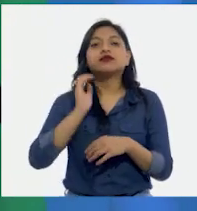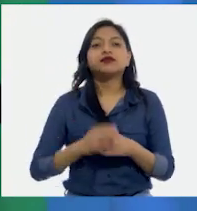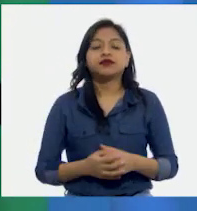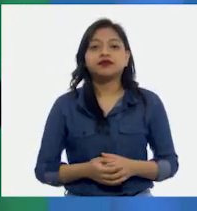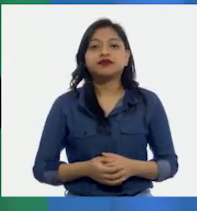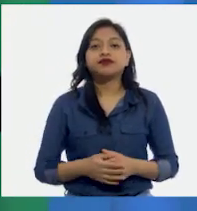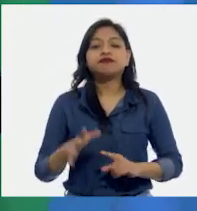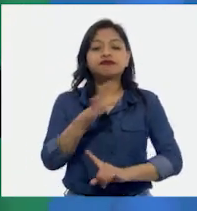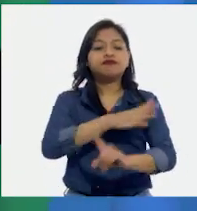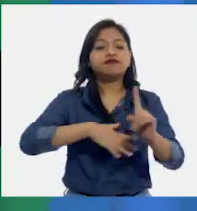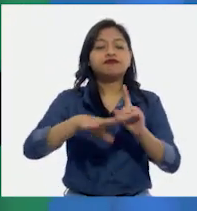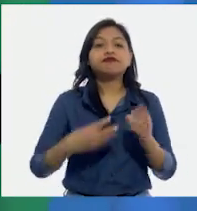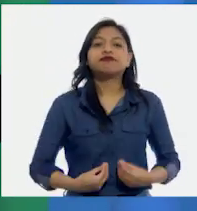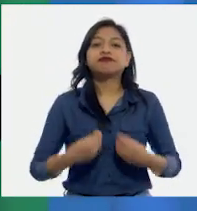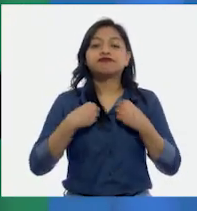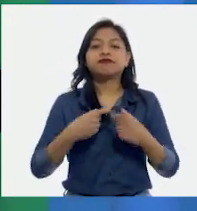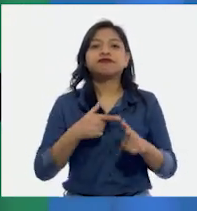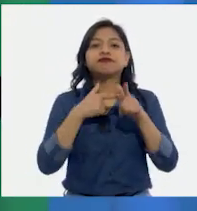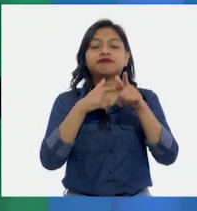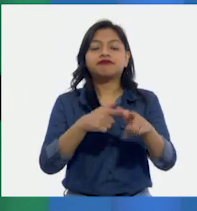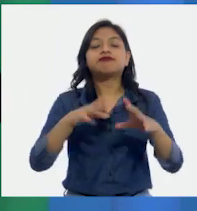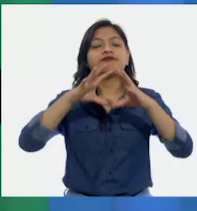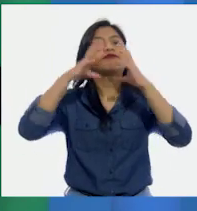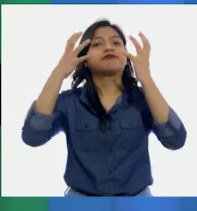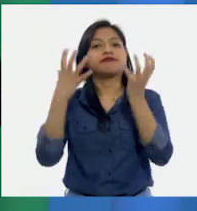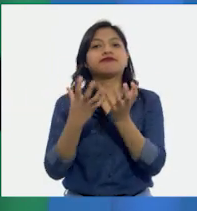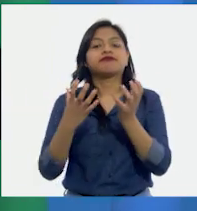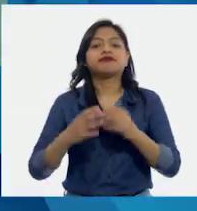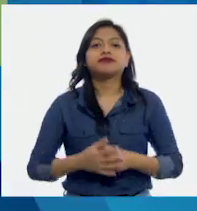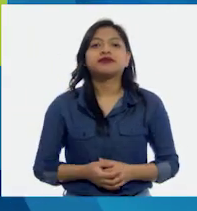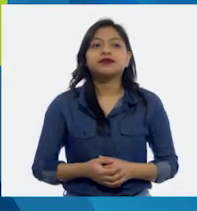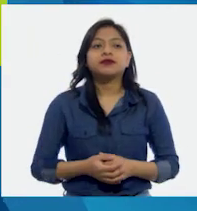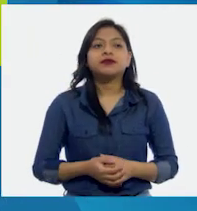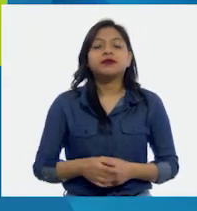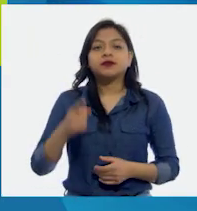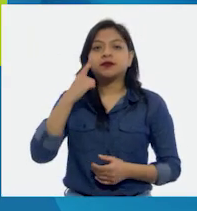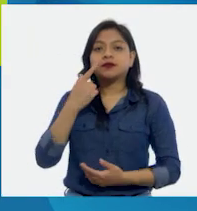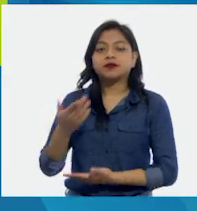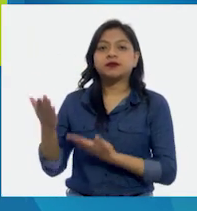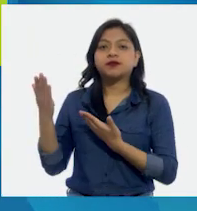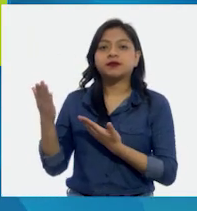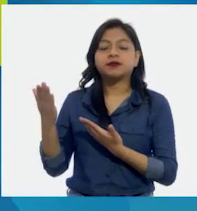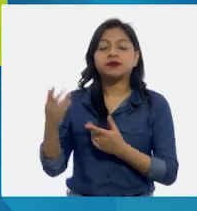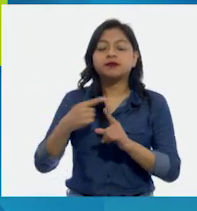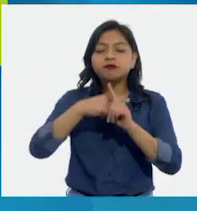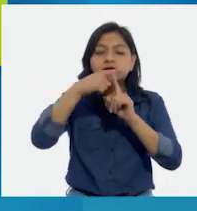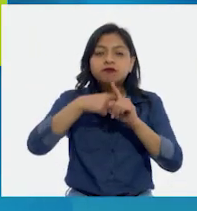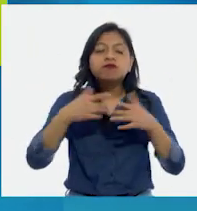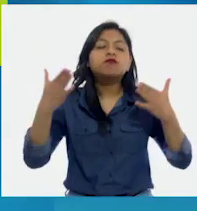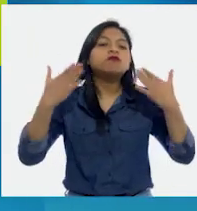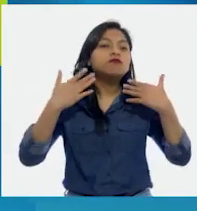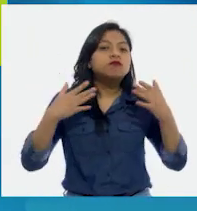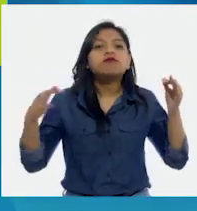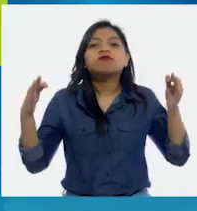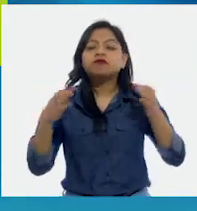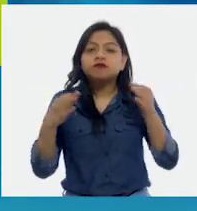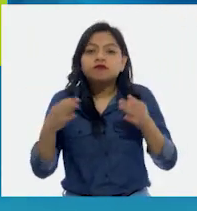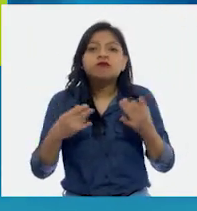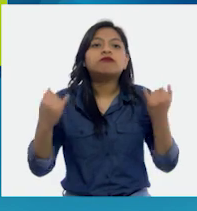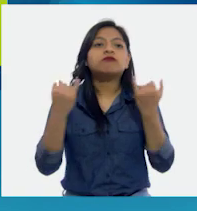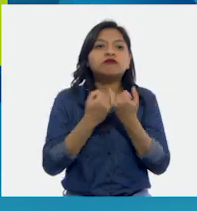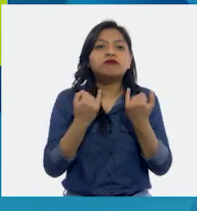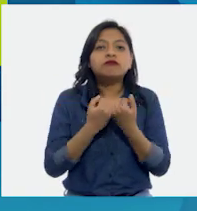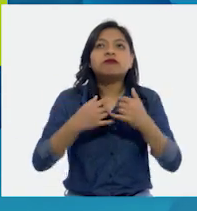ecosistemas y, por lo tanto, en el planeta. Según las características del clima y la abundancia o